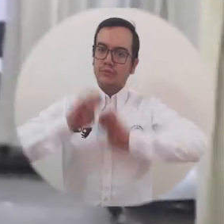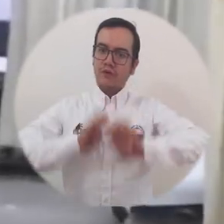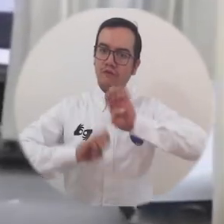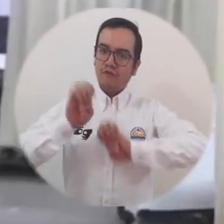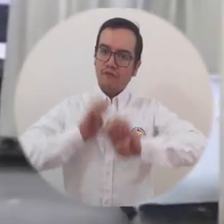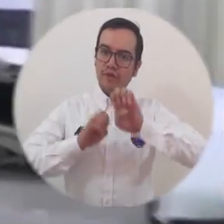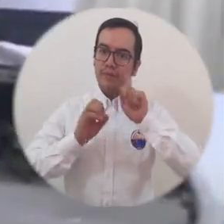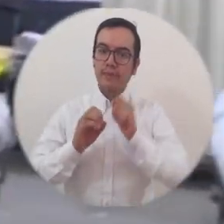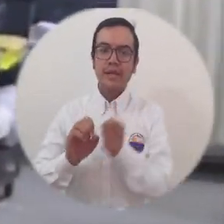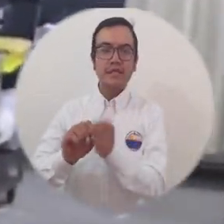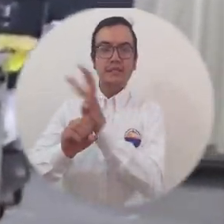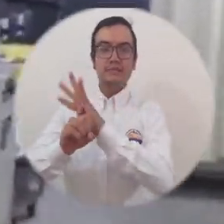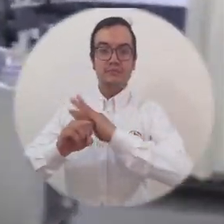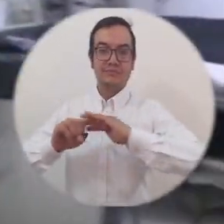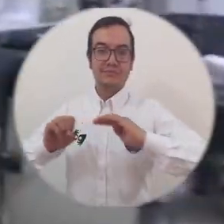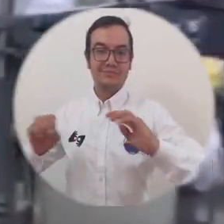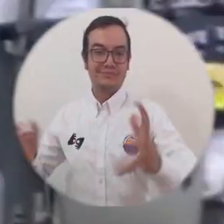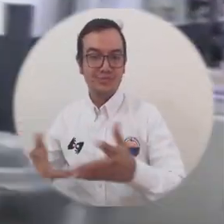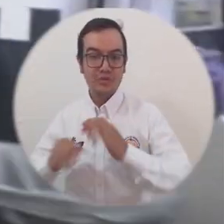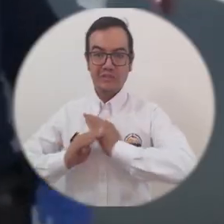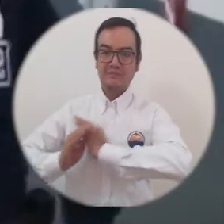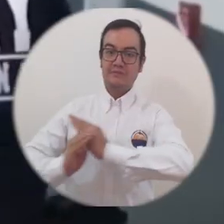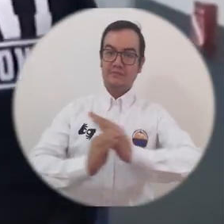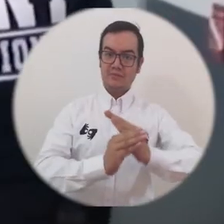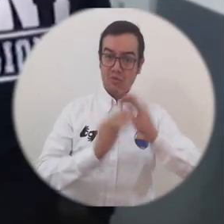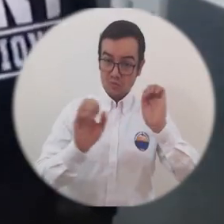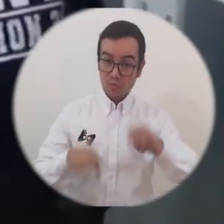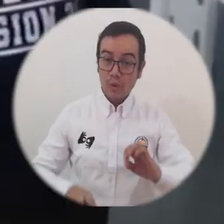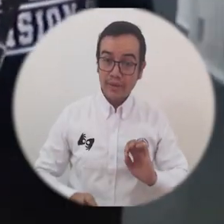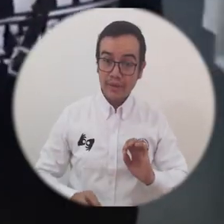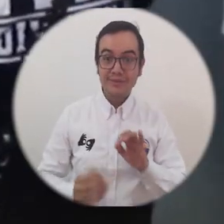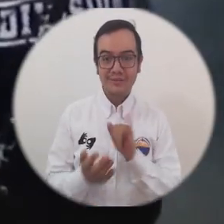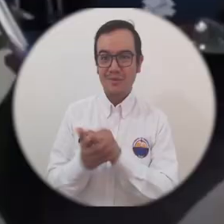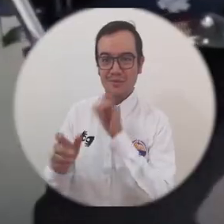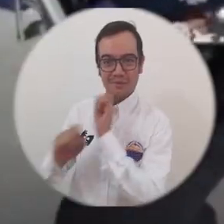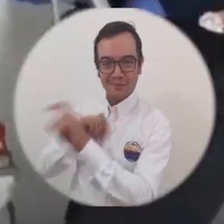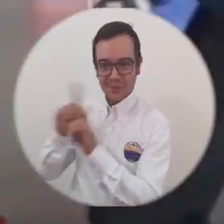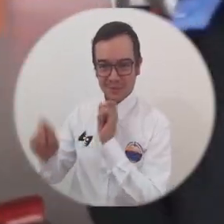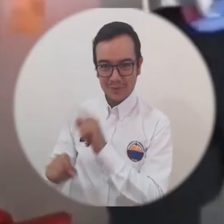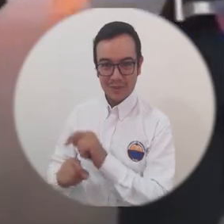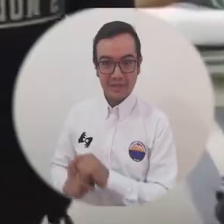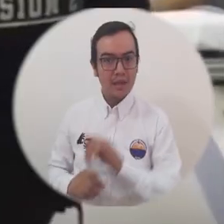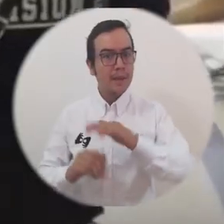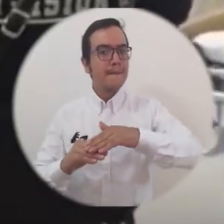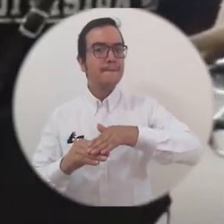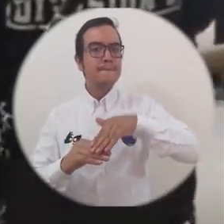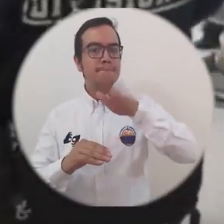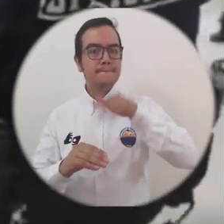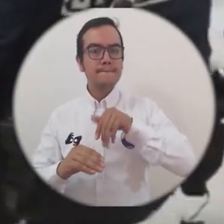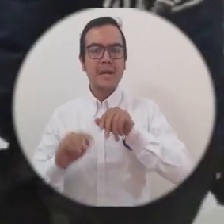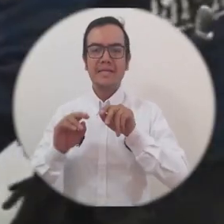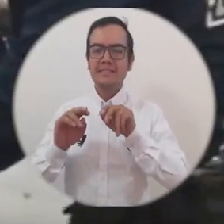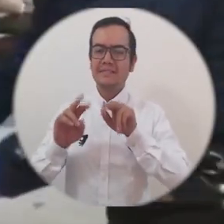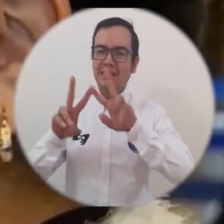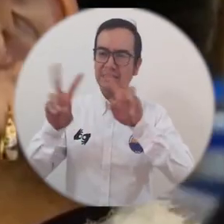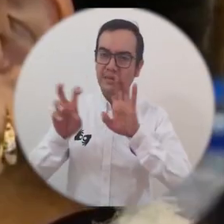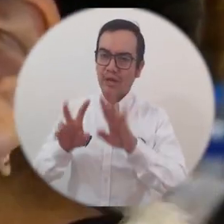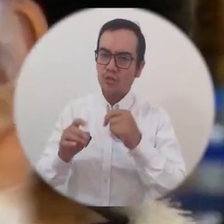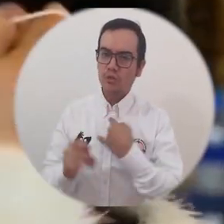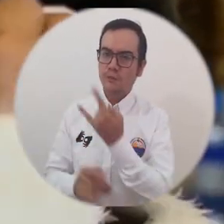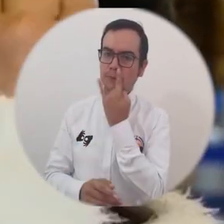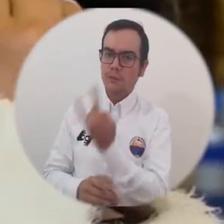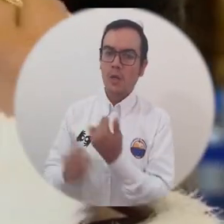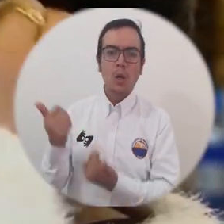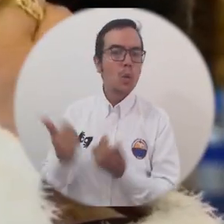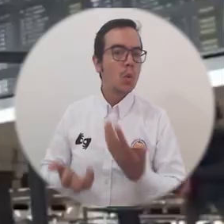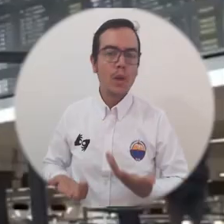defensas de las personas y prevenir toda esta parte del cobi 19 uno de los temas o de las preguntas más